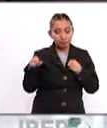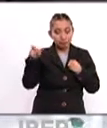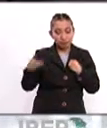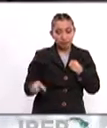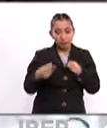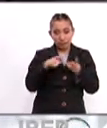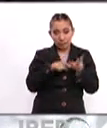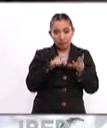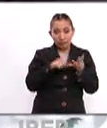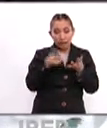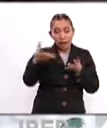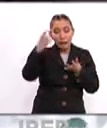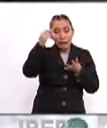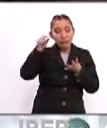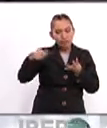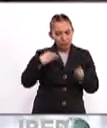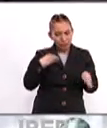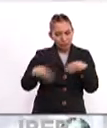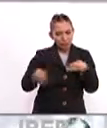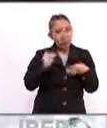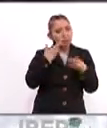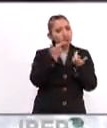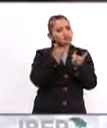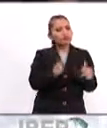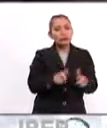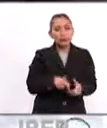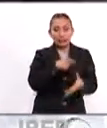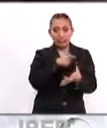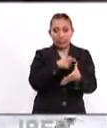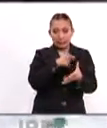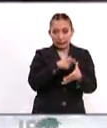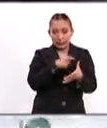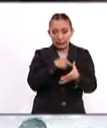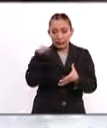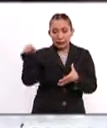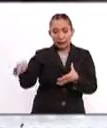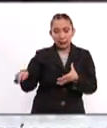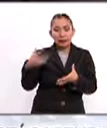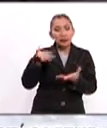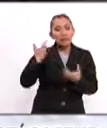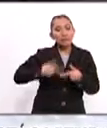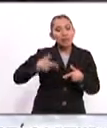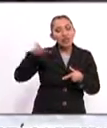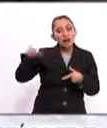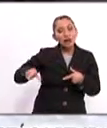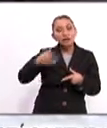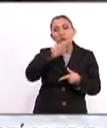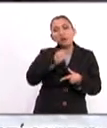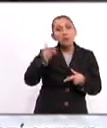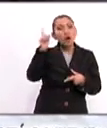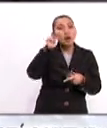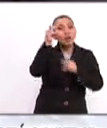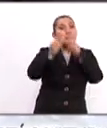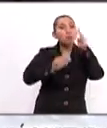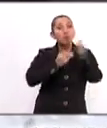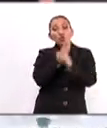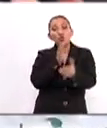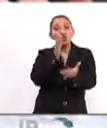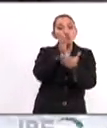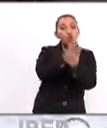sean, en cuarto lugar, aprendices flexibles. El quinto rasgo es que sean ciudadanos y ciudadanas del mundo.